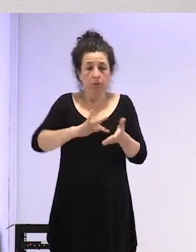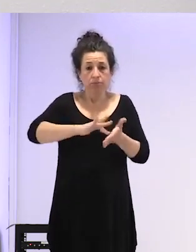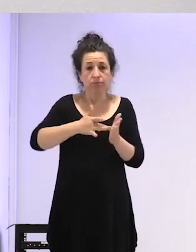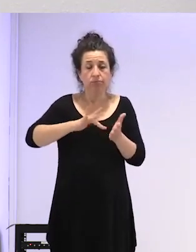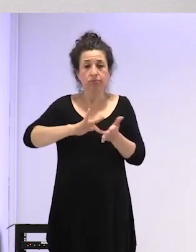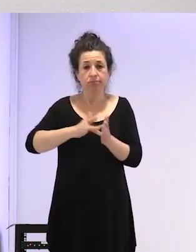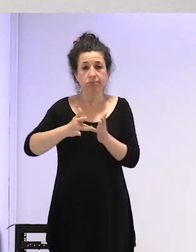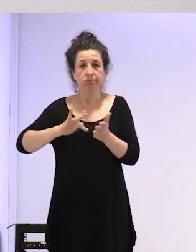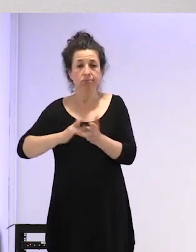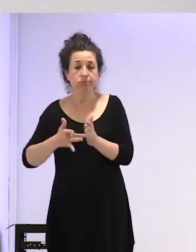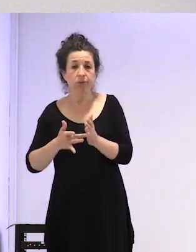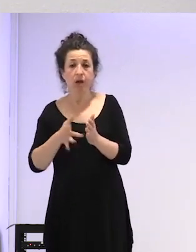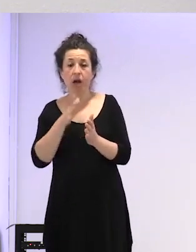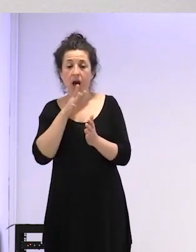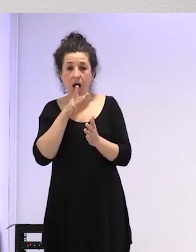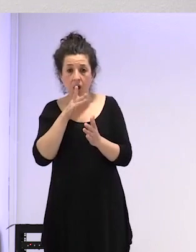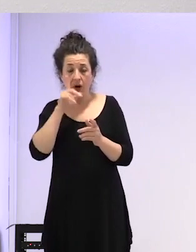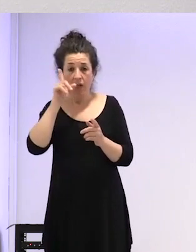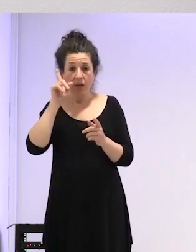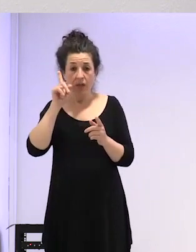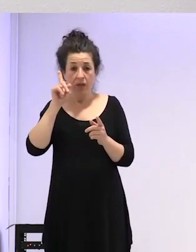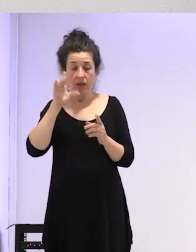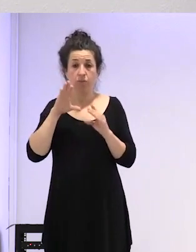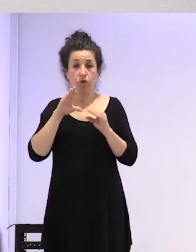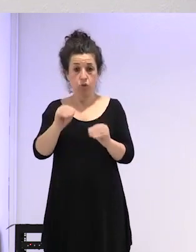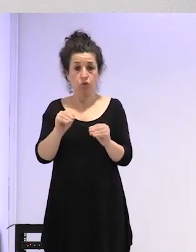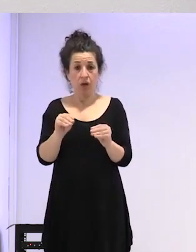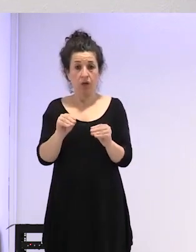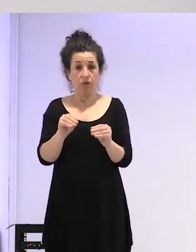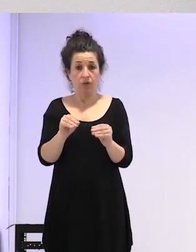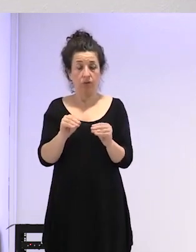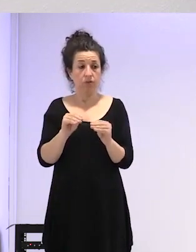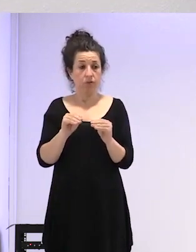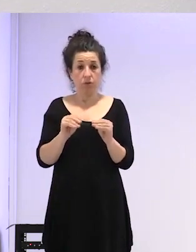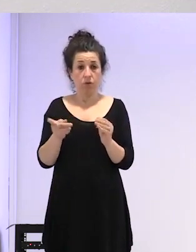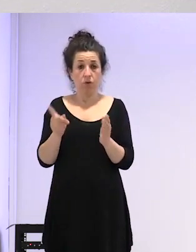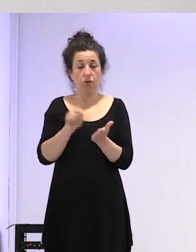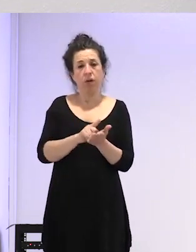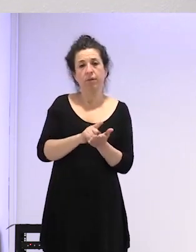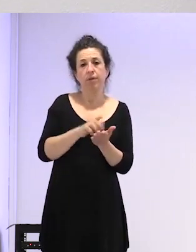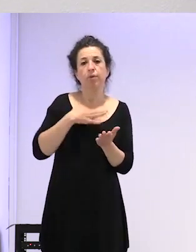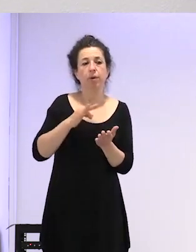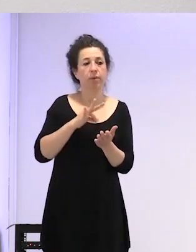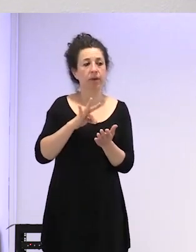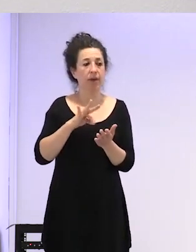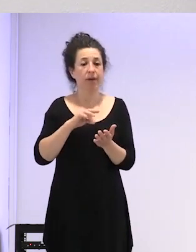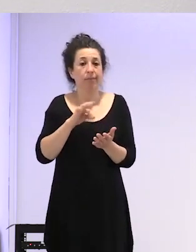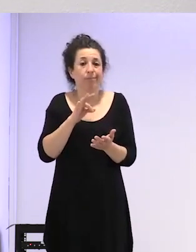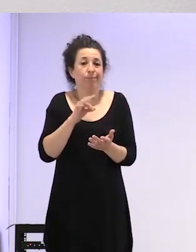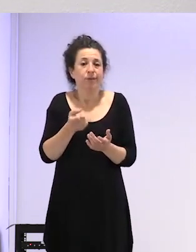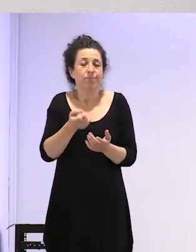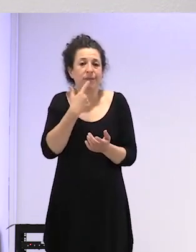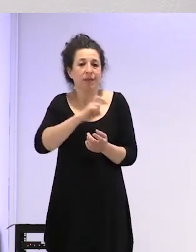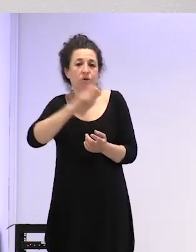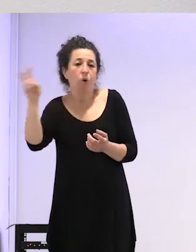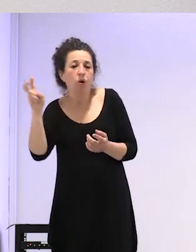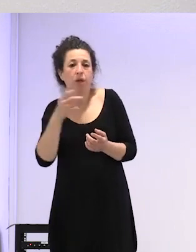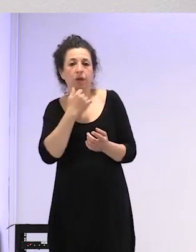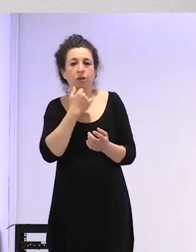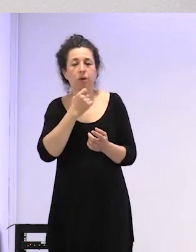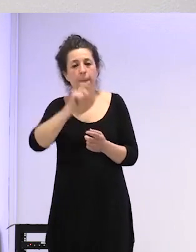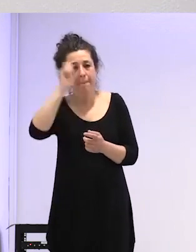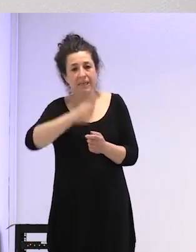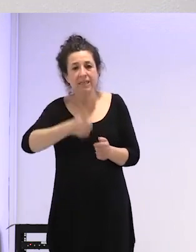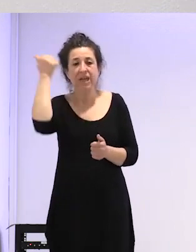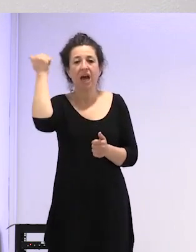utilizábamos pero que también son depredados de estradiol lo que pasa que son o más caros o la pastilla tiene menos dosis entonces hay que